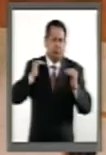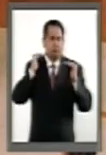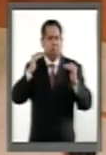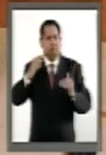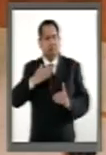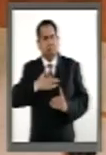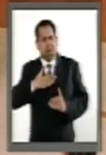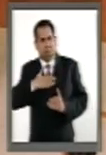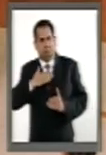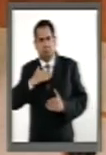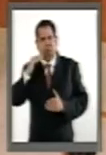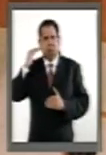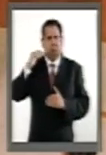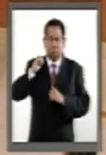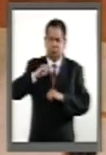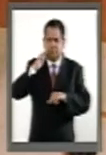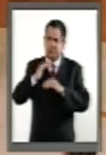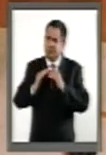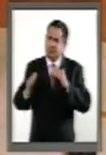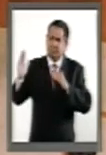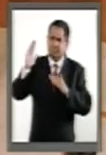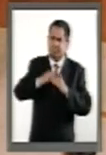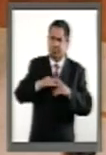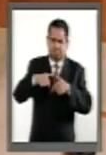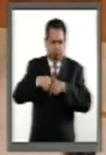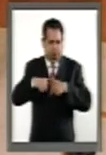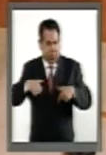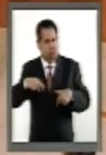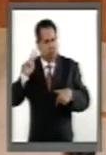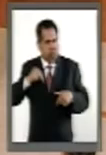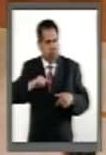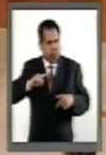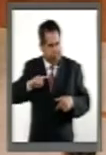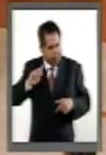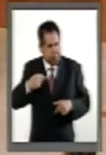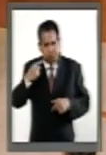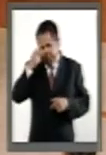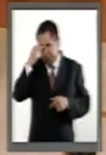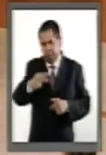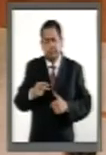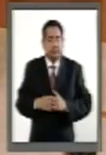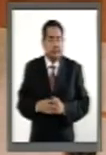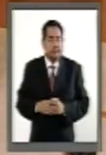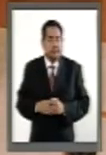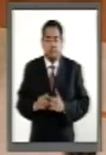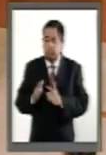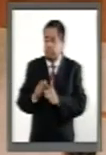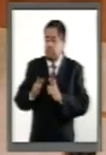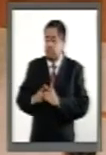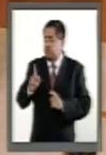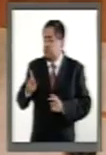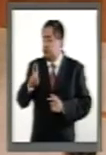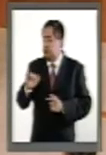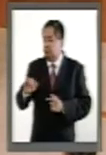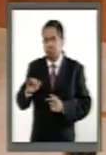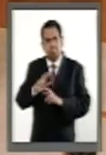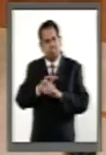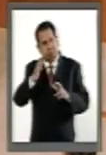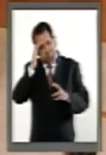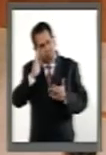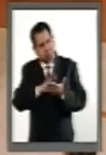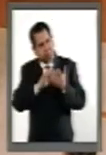el nombre de México en el extranjero. Rosario, el grupo parlamentario del PRI, reconoce todos tus logros